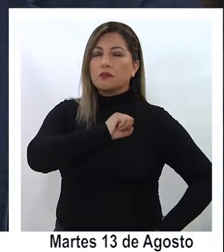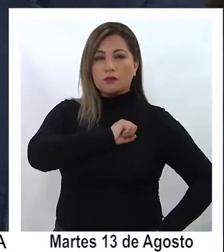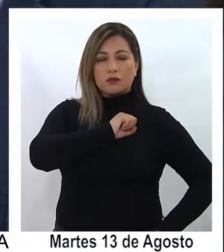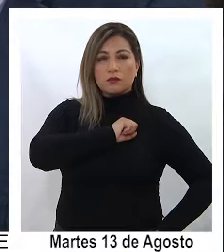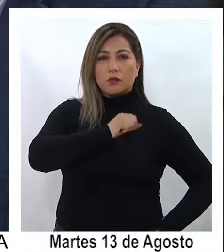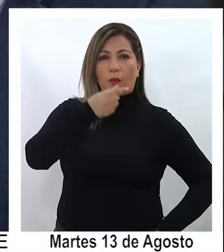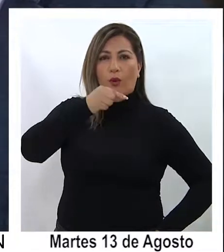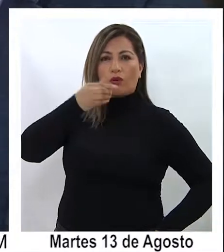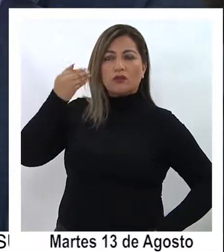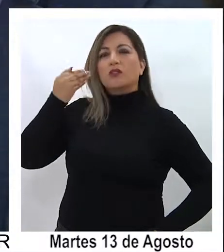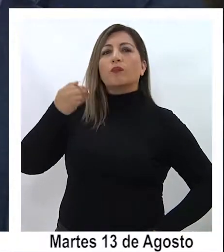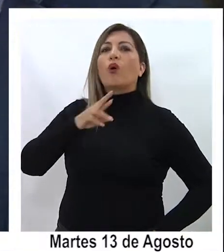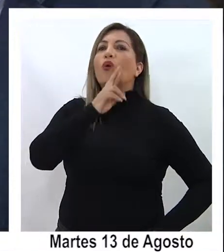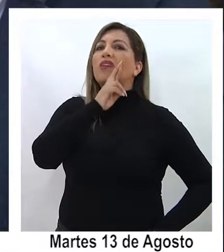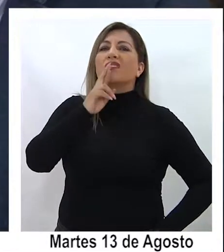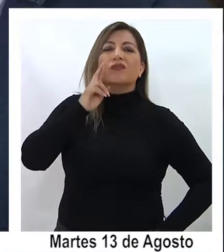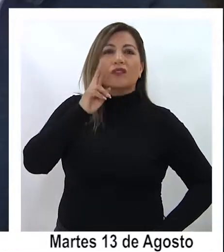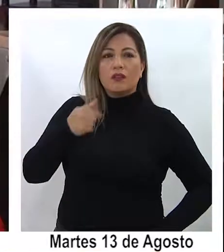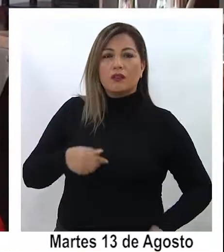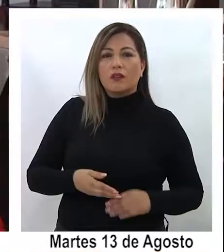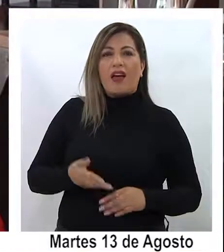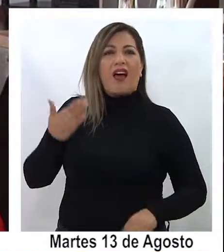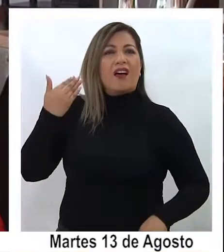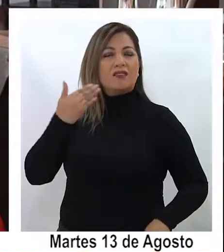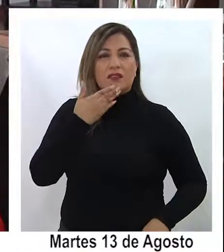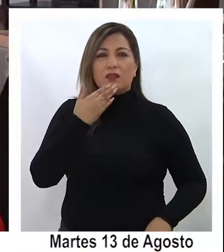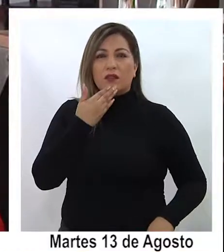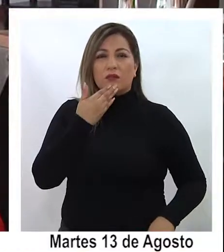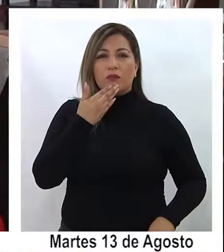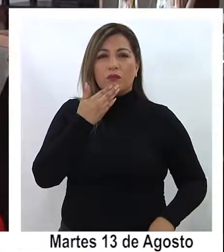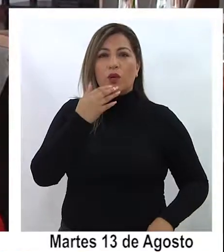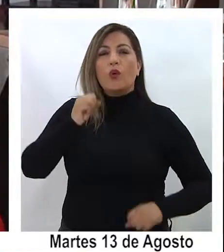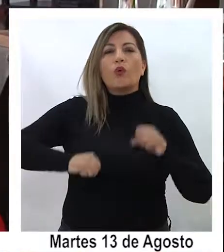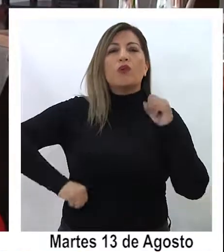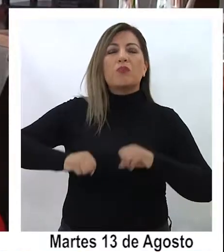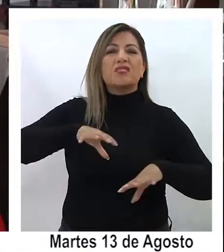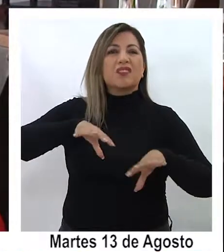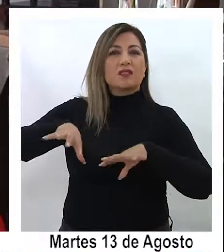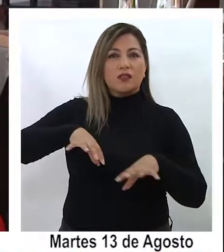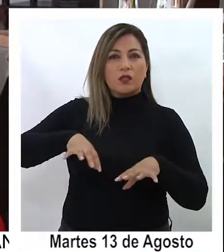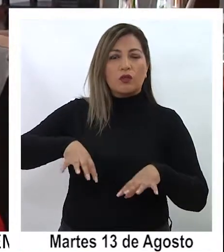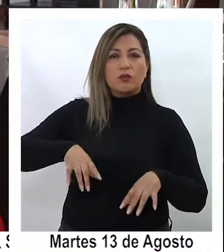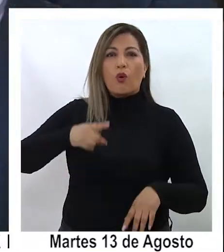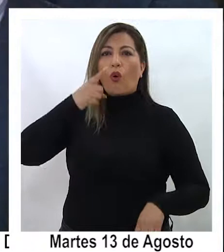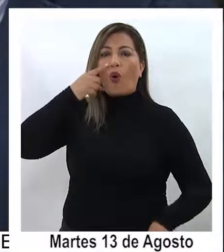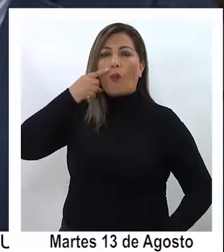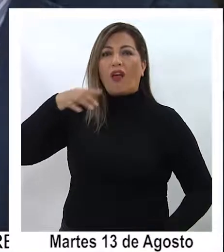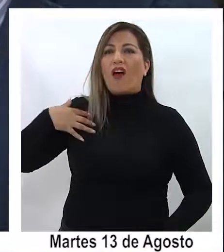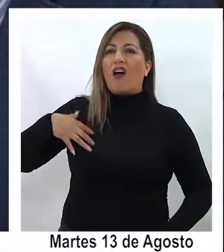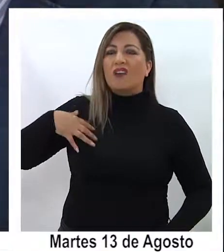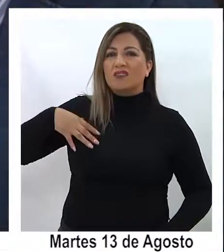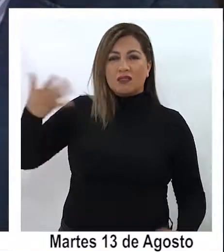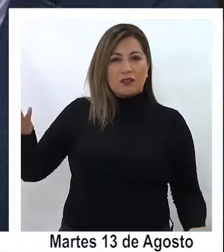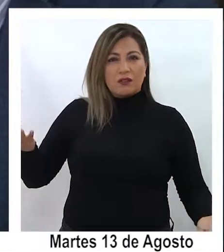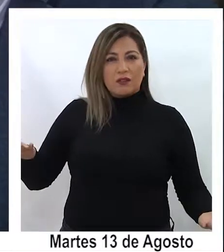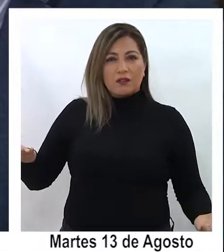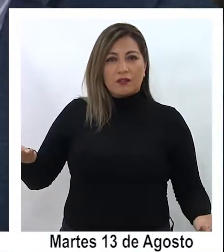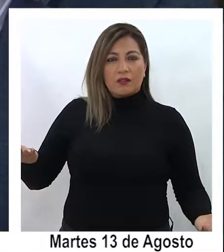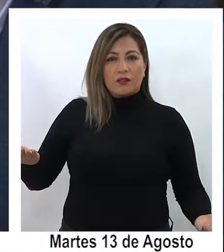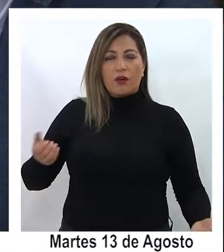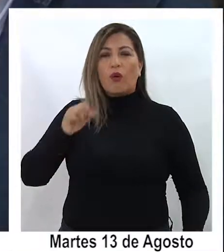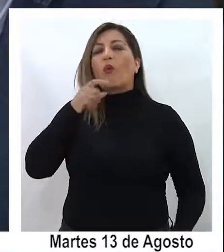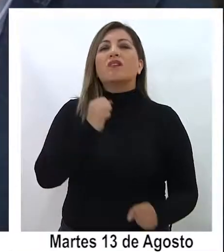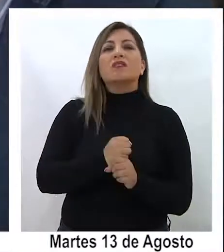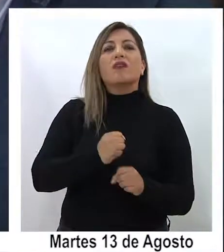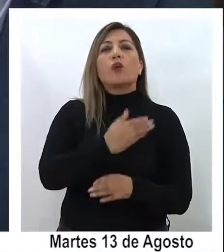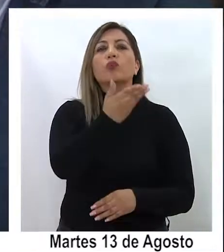ocurrió hace poquito con un restaurante antes había ocurrido con una distribuidora de productos de un señor argentino en fin ¿cuál es la labor que